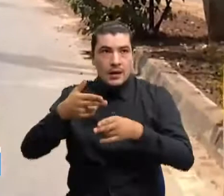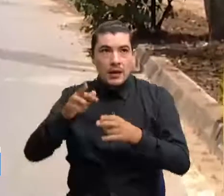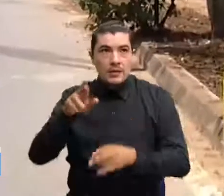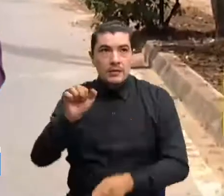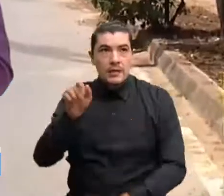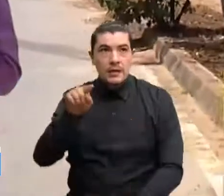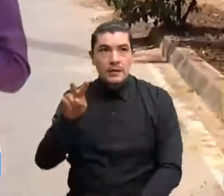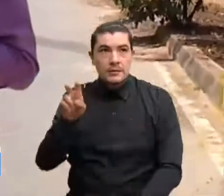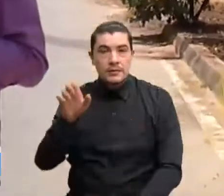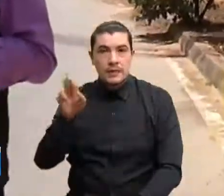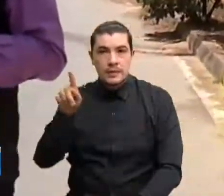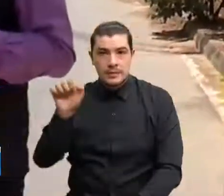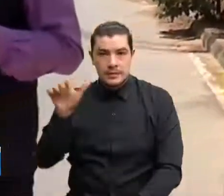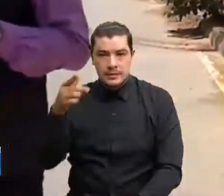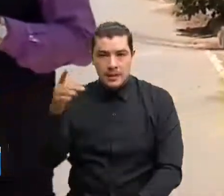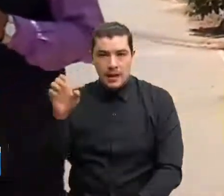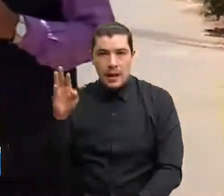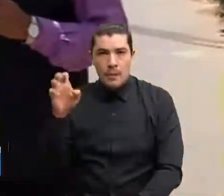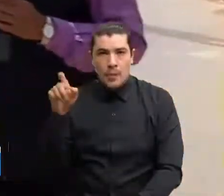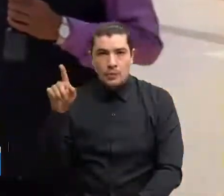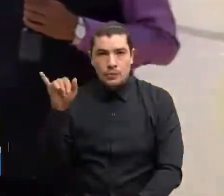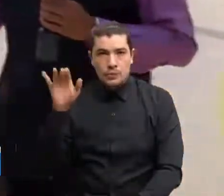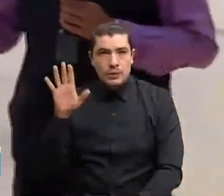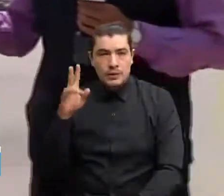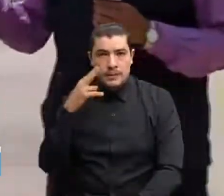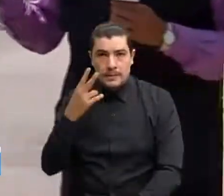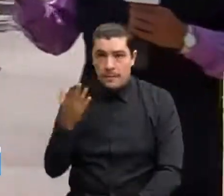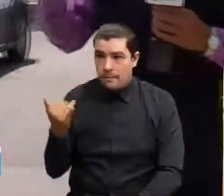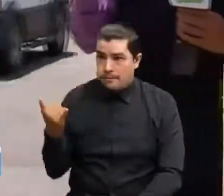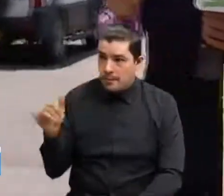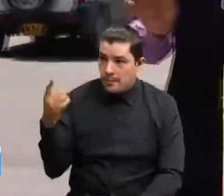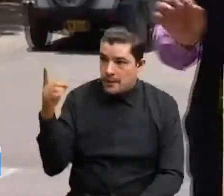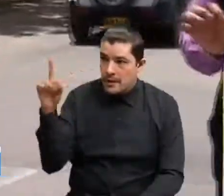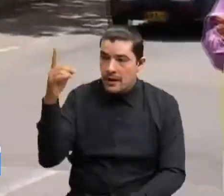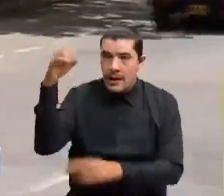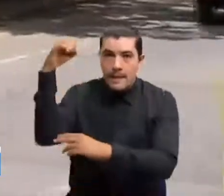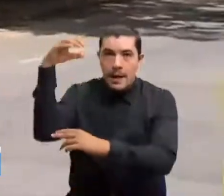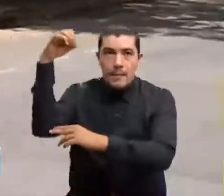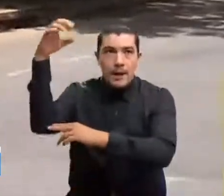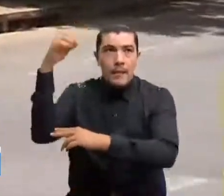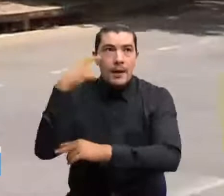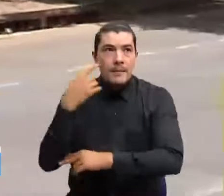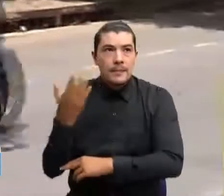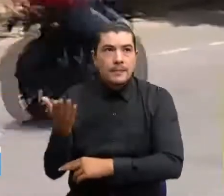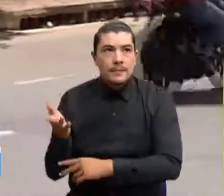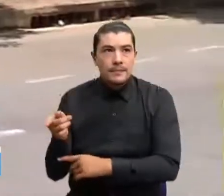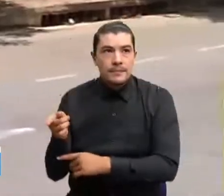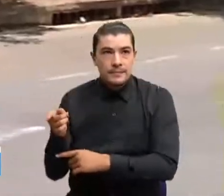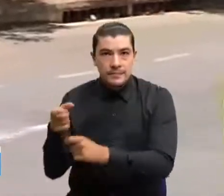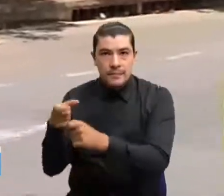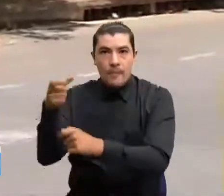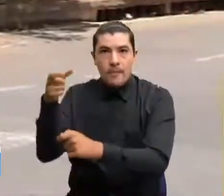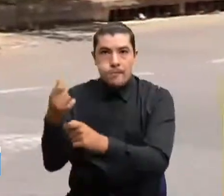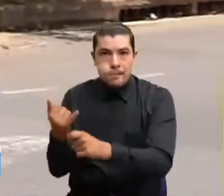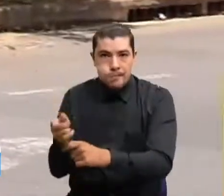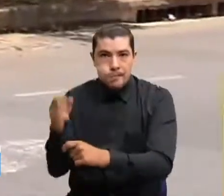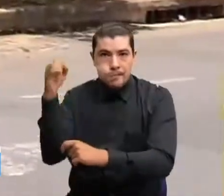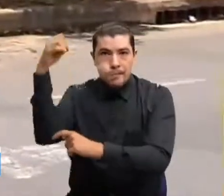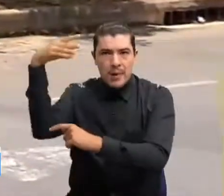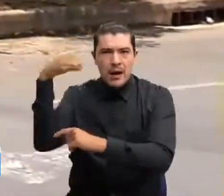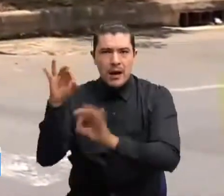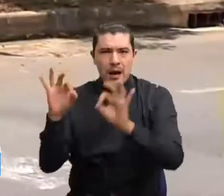a mi costado derecho. ¿Qué podemos contemplar? Pues una de las bases que sostenía uno de los postes del